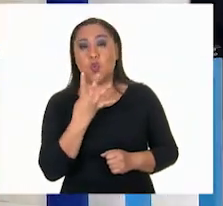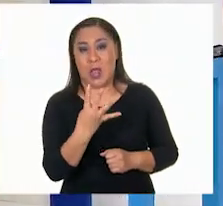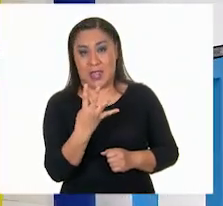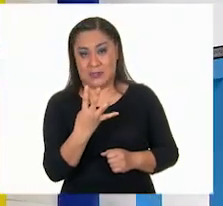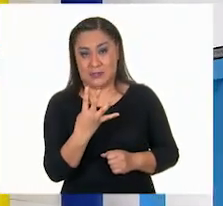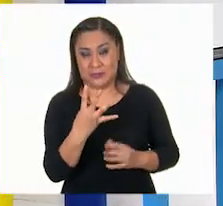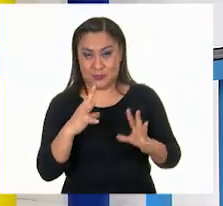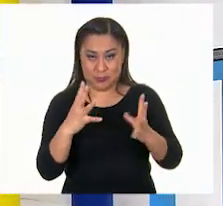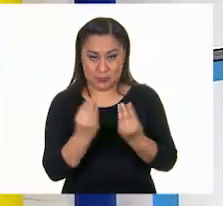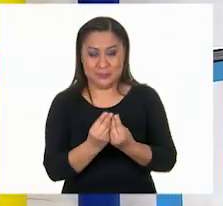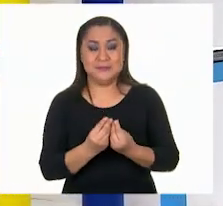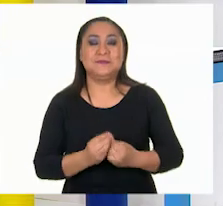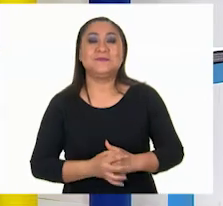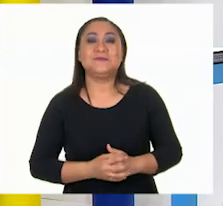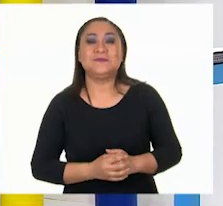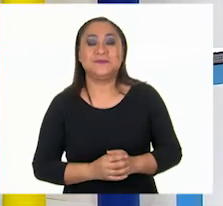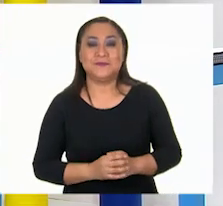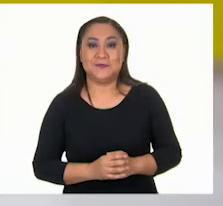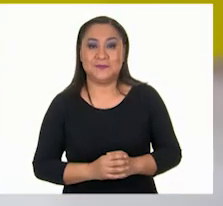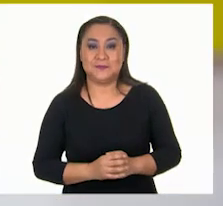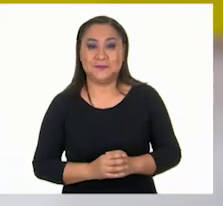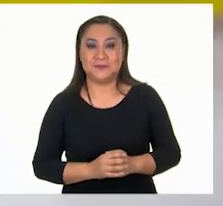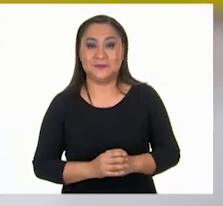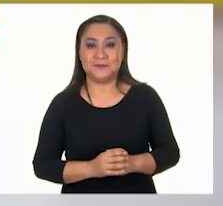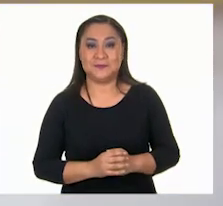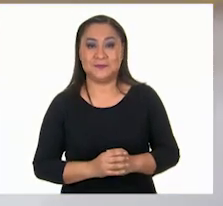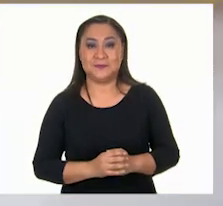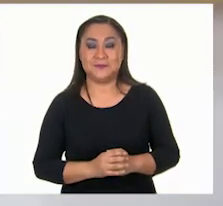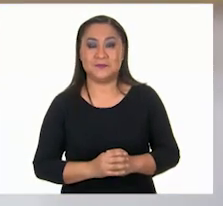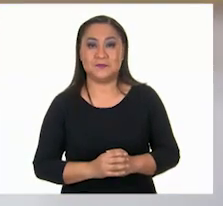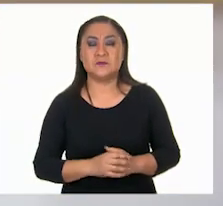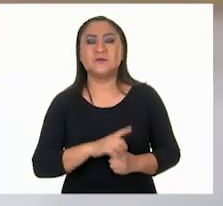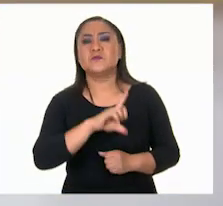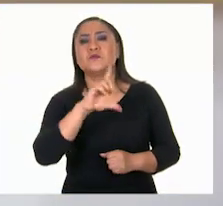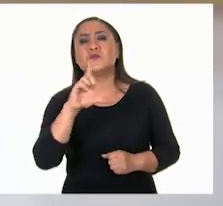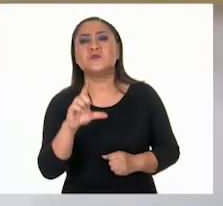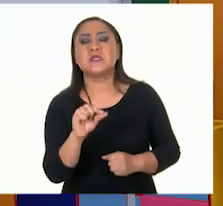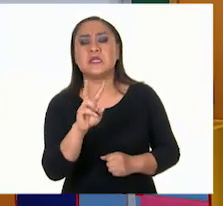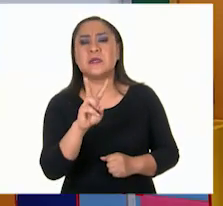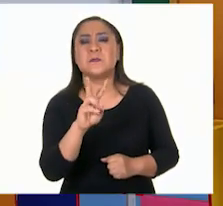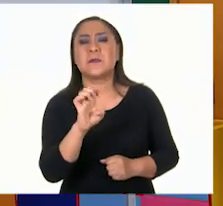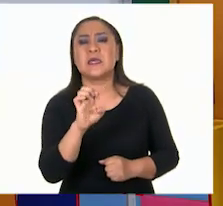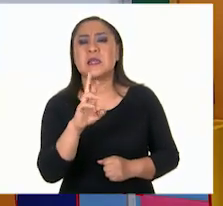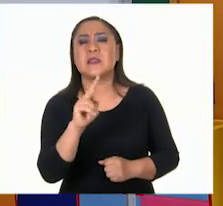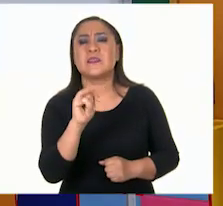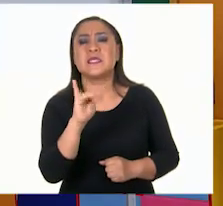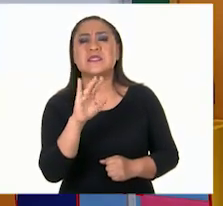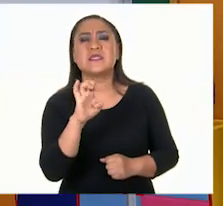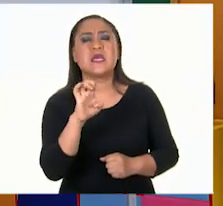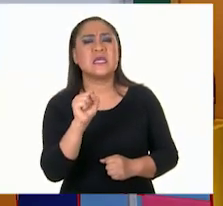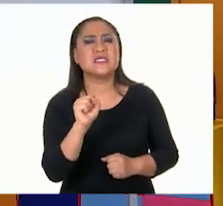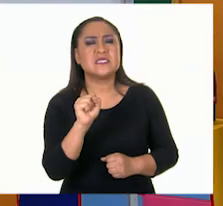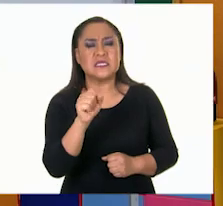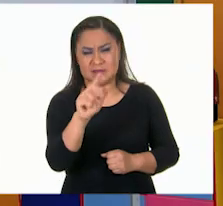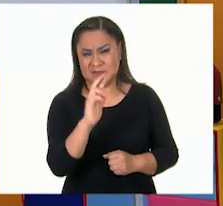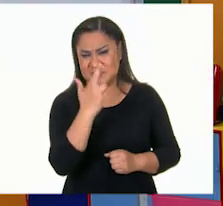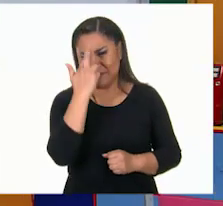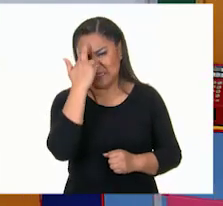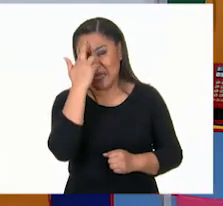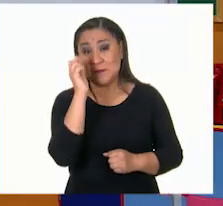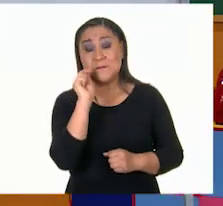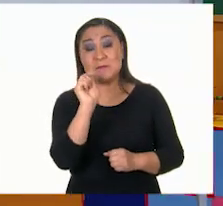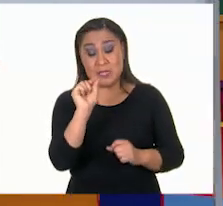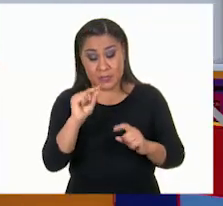Cuatro caras. Cuatro caras. Vamos a ponerlo. Y vértices, antes de destruirlos, vamos a mostrar a los niños que los vértices son las